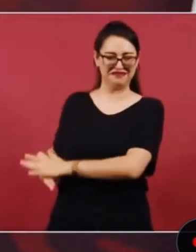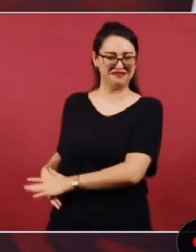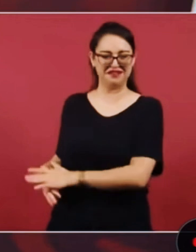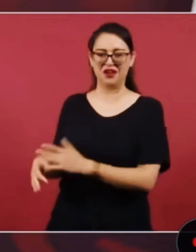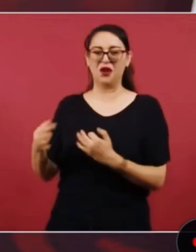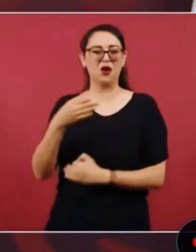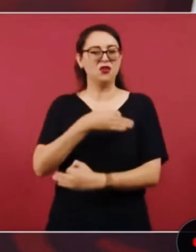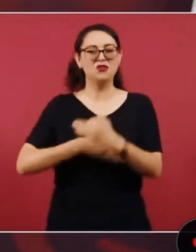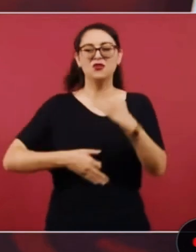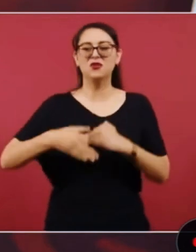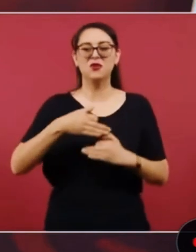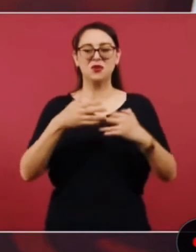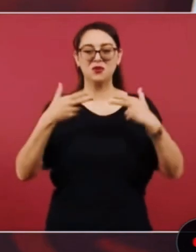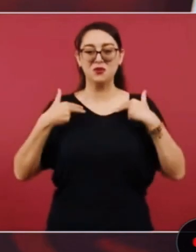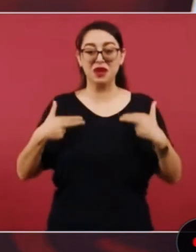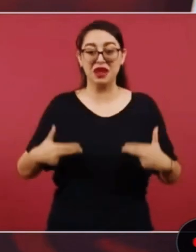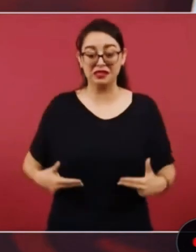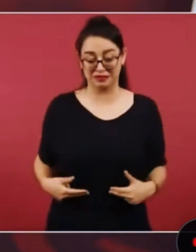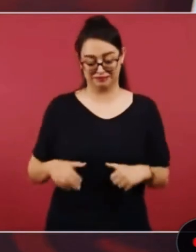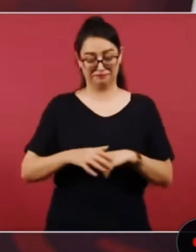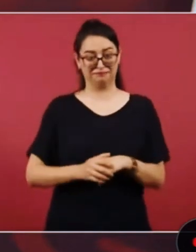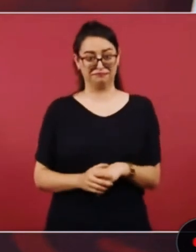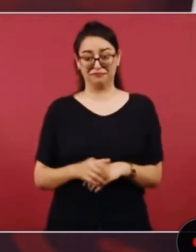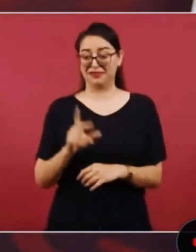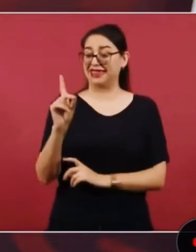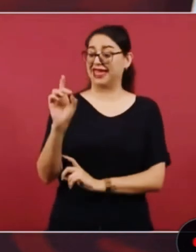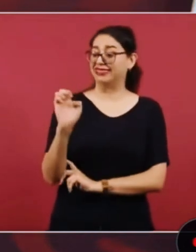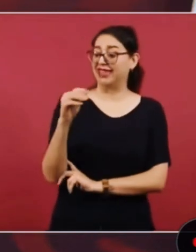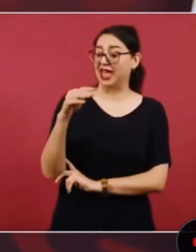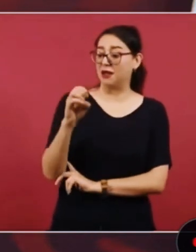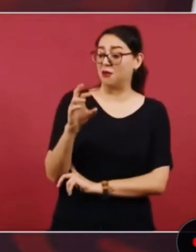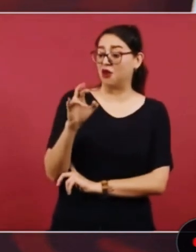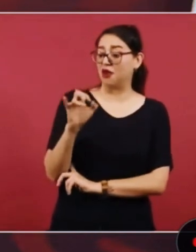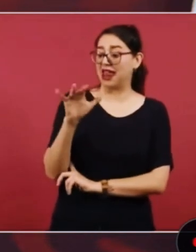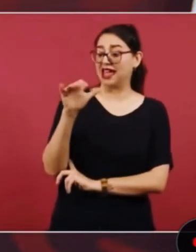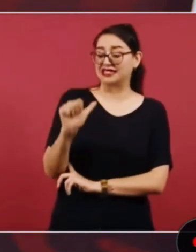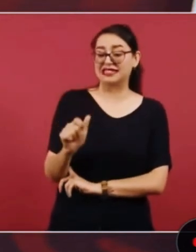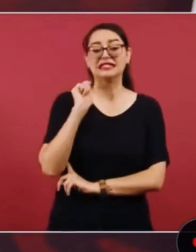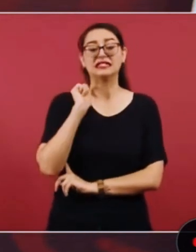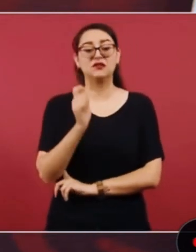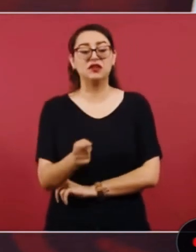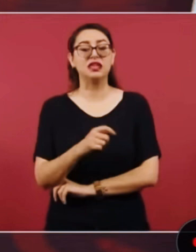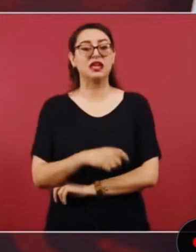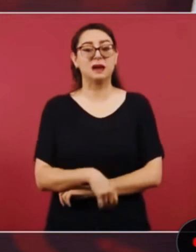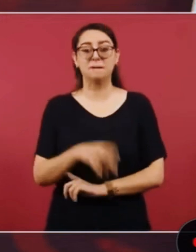vemos es pueblo Kratos es poder poder del pueblo